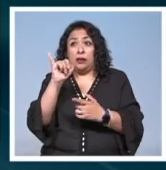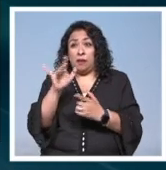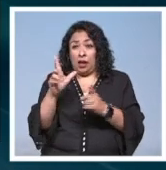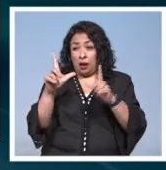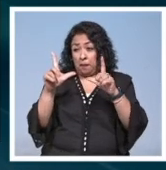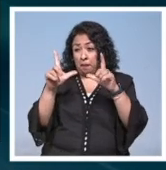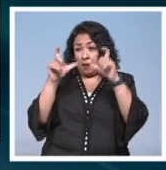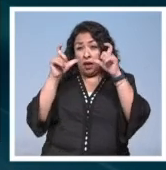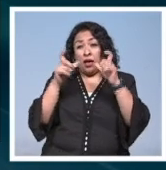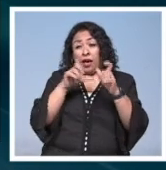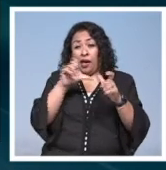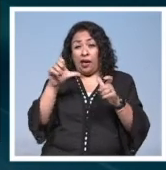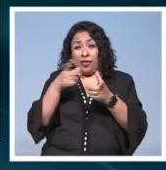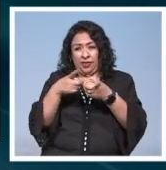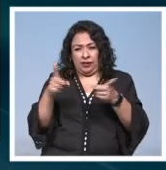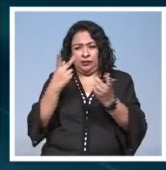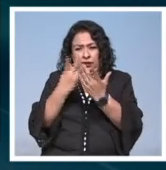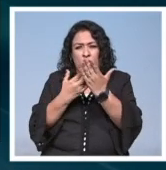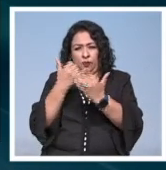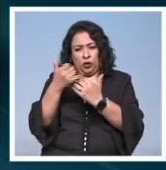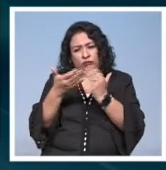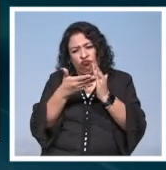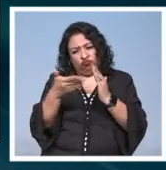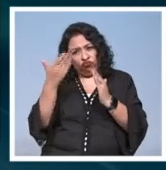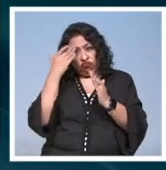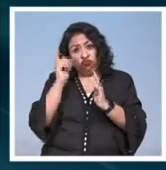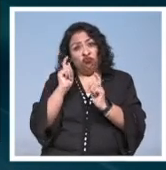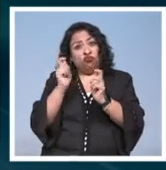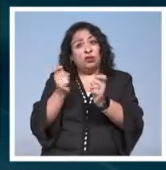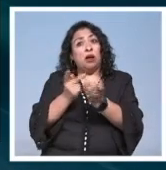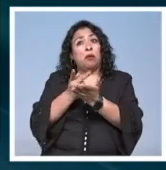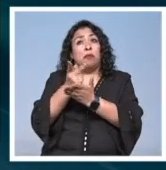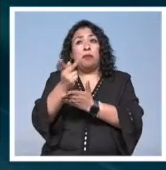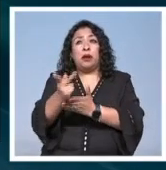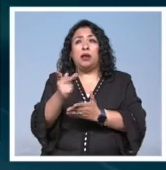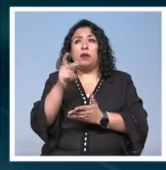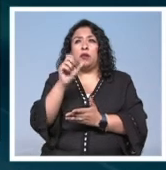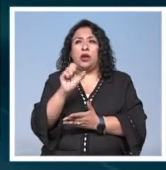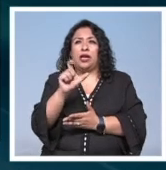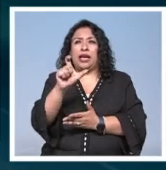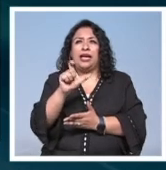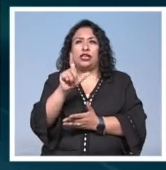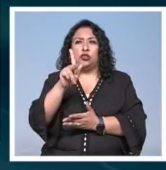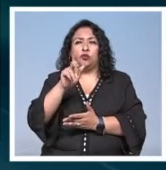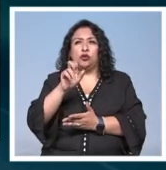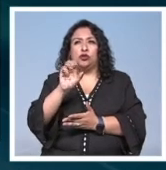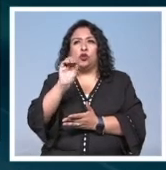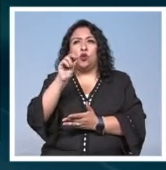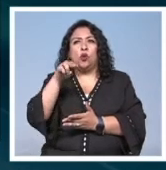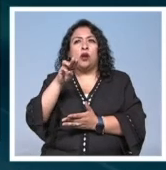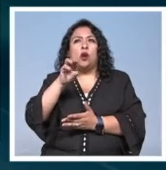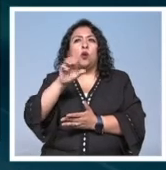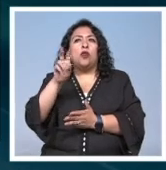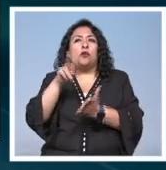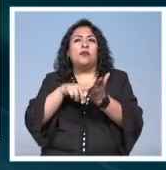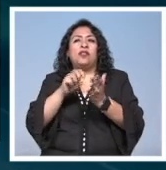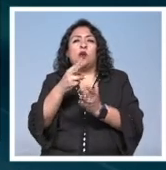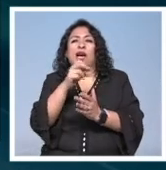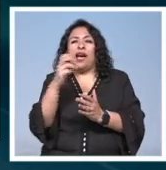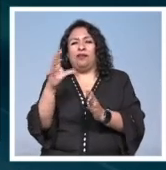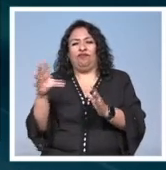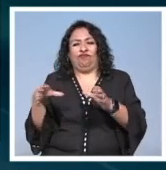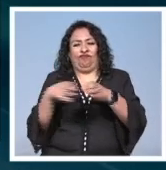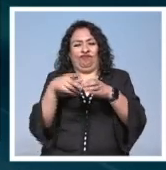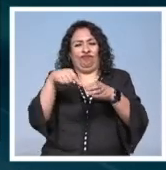capturadas durante el desarrollo de este proyecto se hizo acreedor al premio Exposure One Awards 2024 en la categoría de retrato.